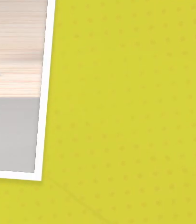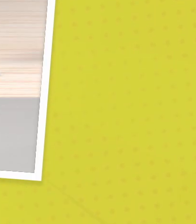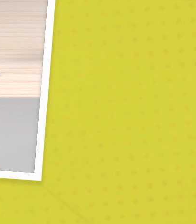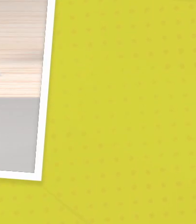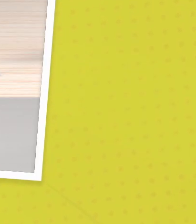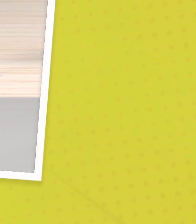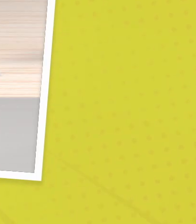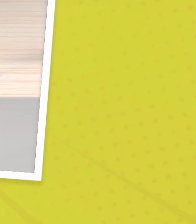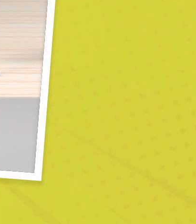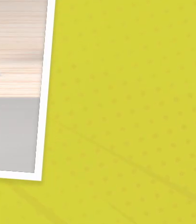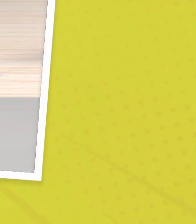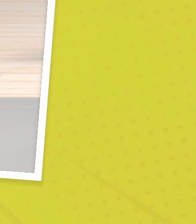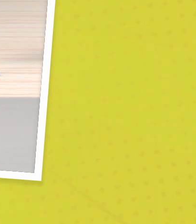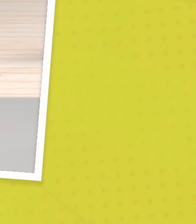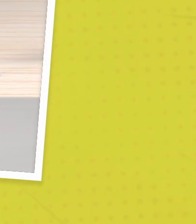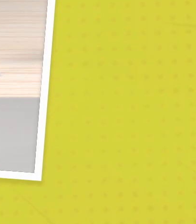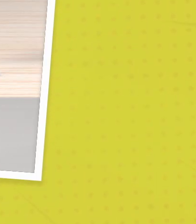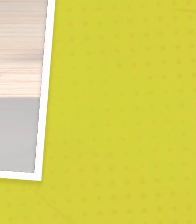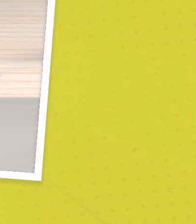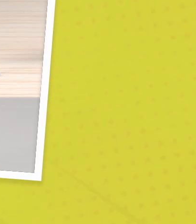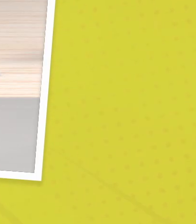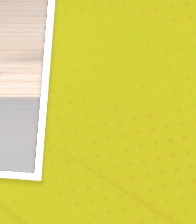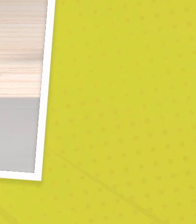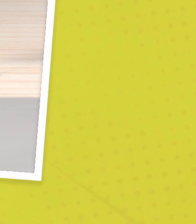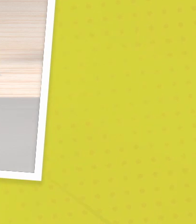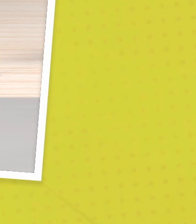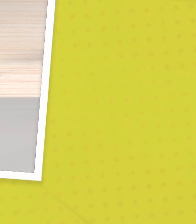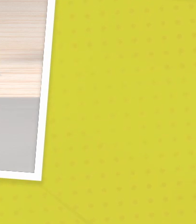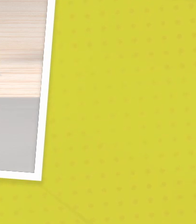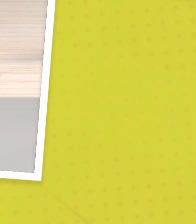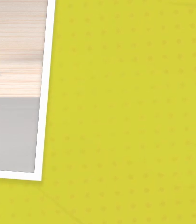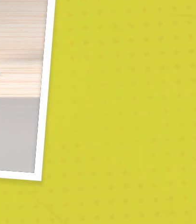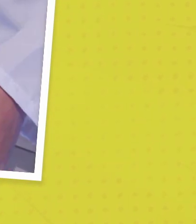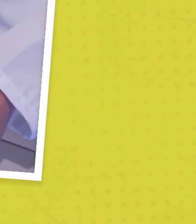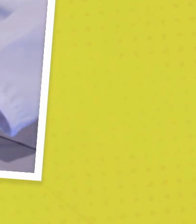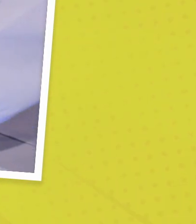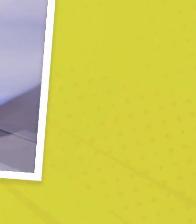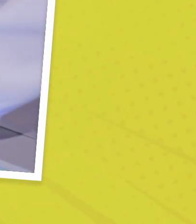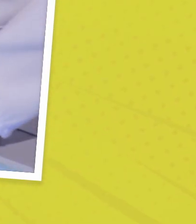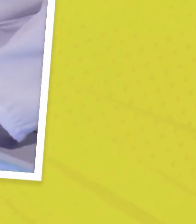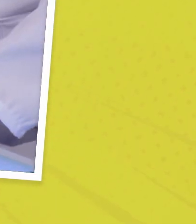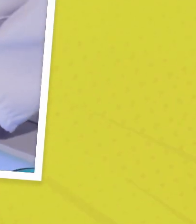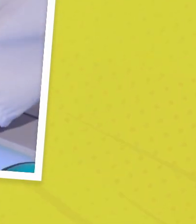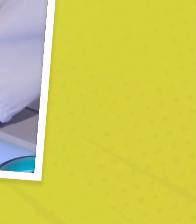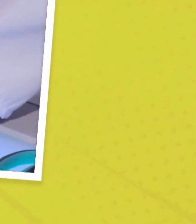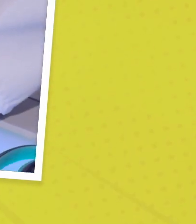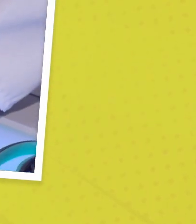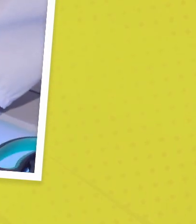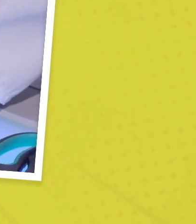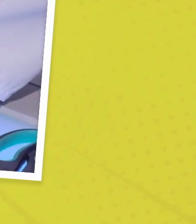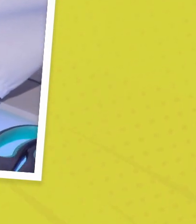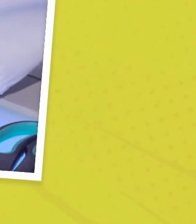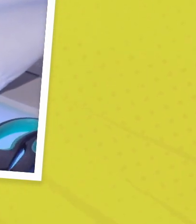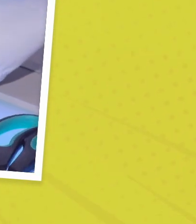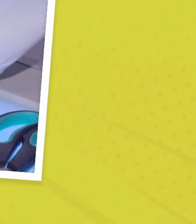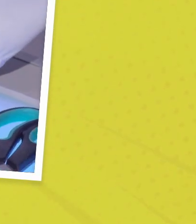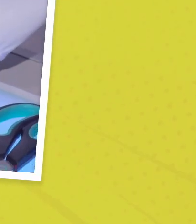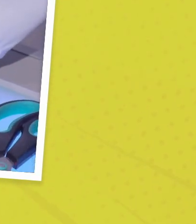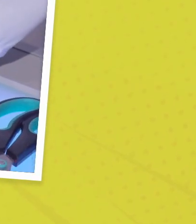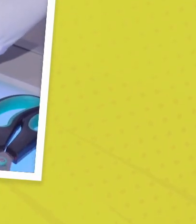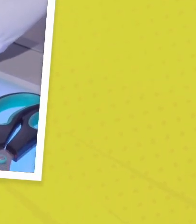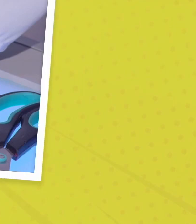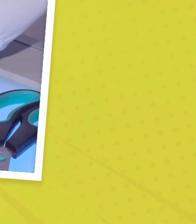analizar las causas de los impactos de las actividades humanas en los hábitats. Inferir sus consecuencias y